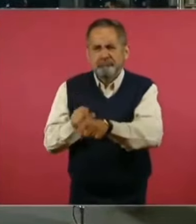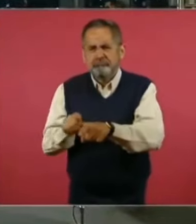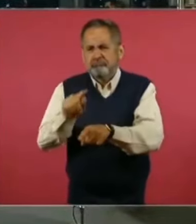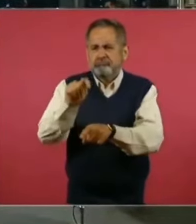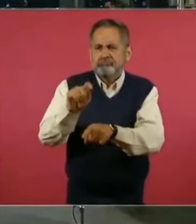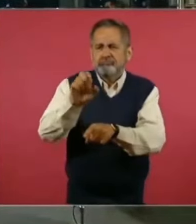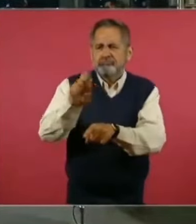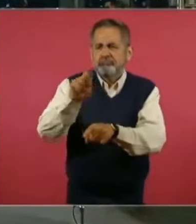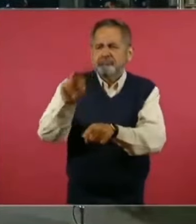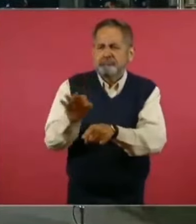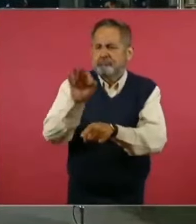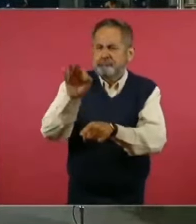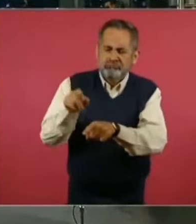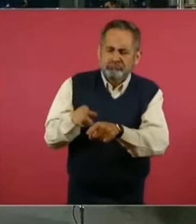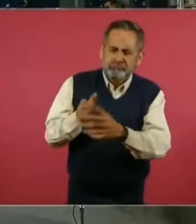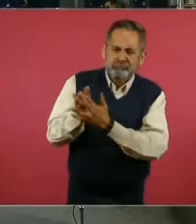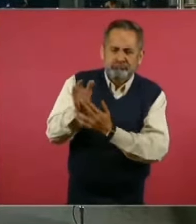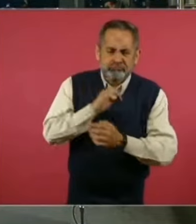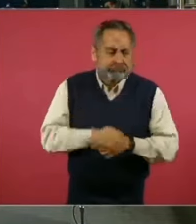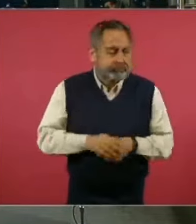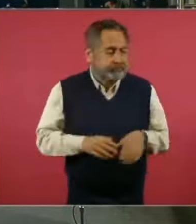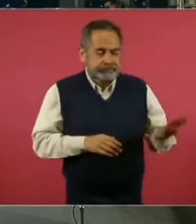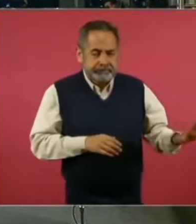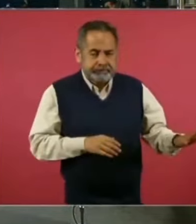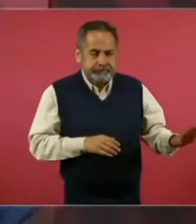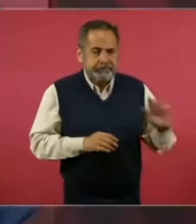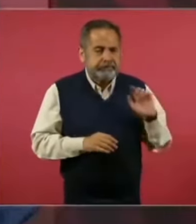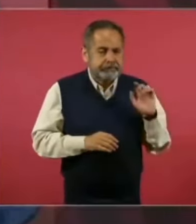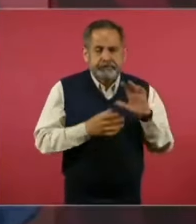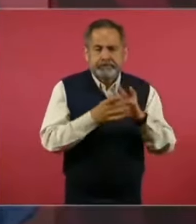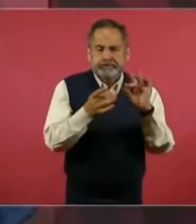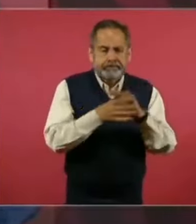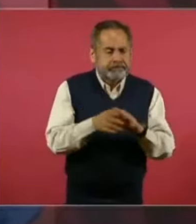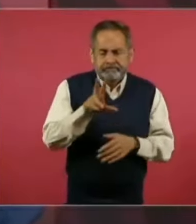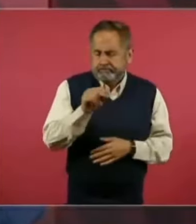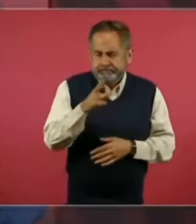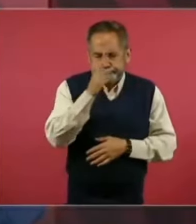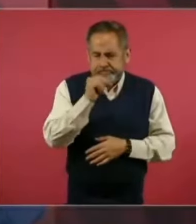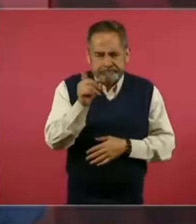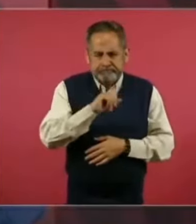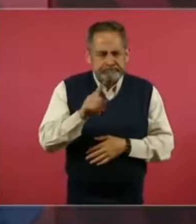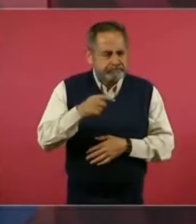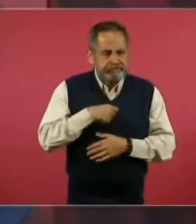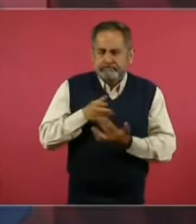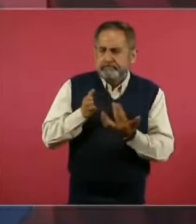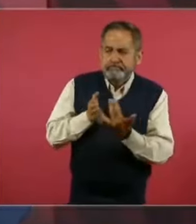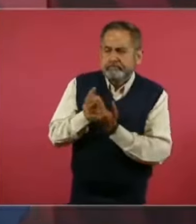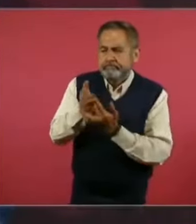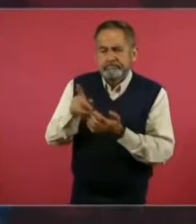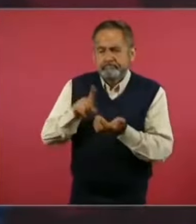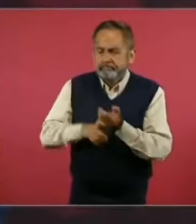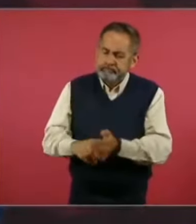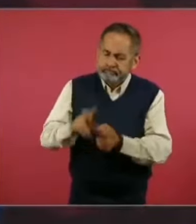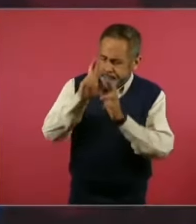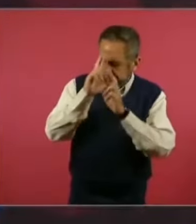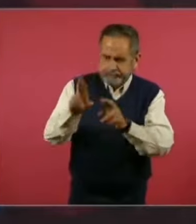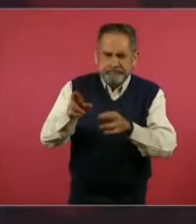de la Corte intervenir en lo que corresponde corresponde